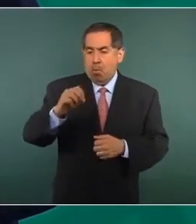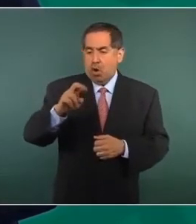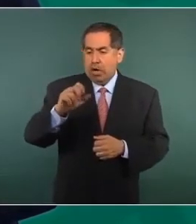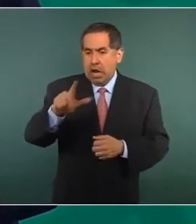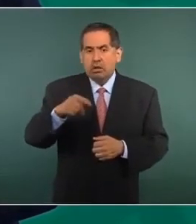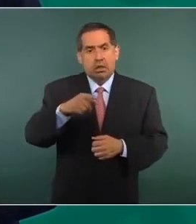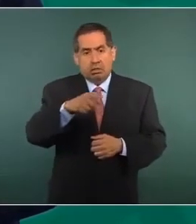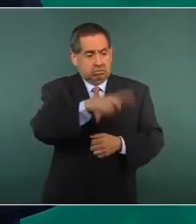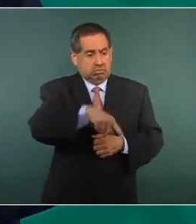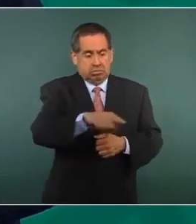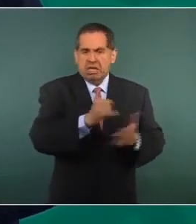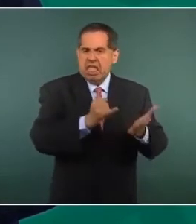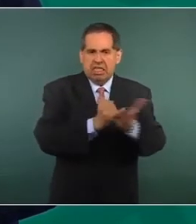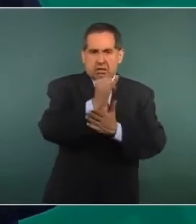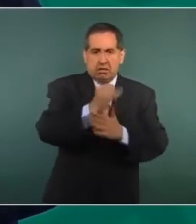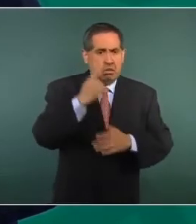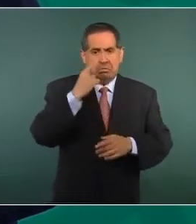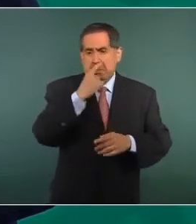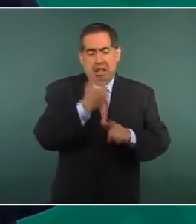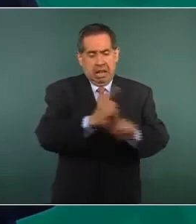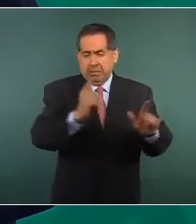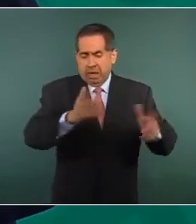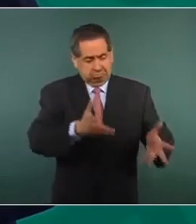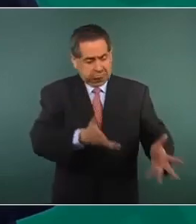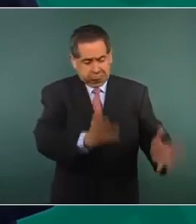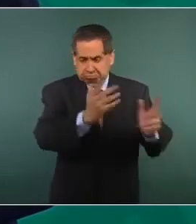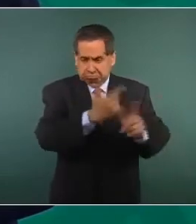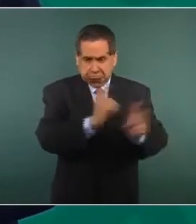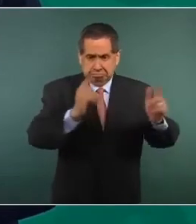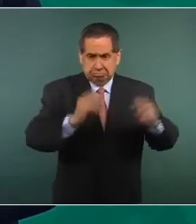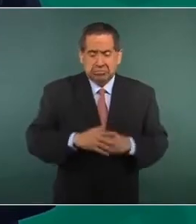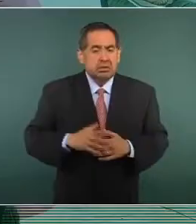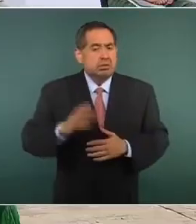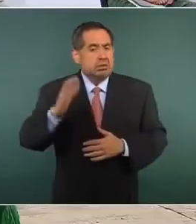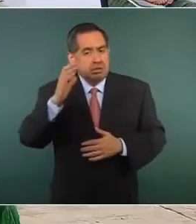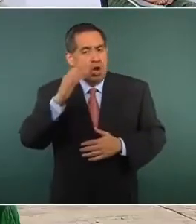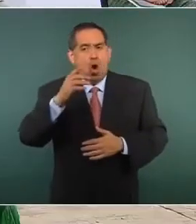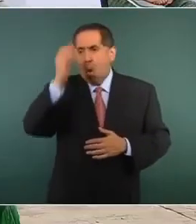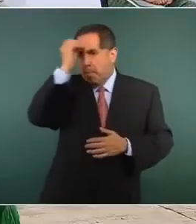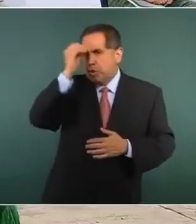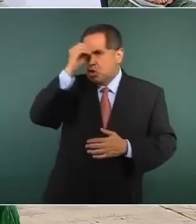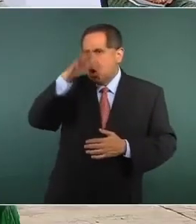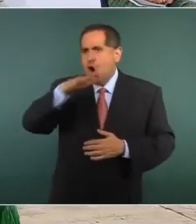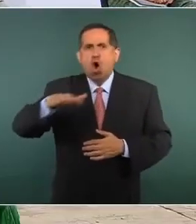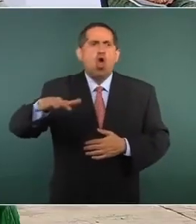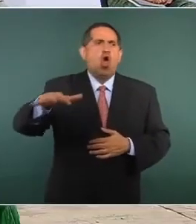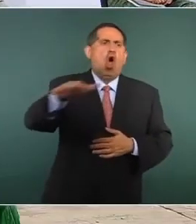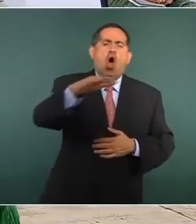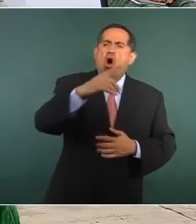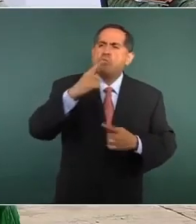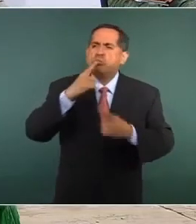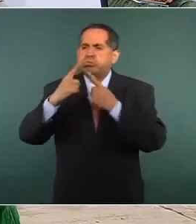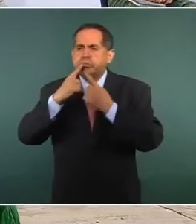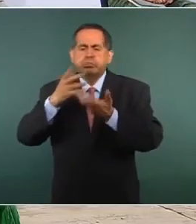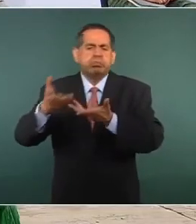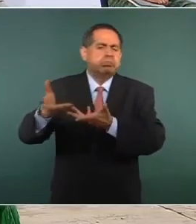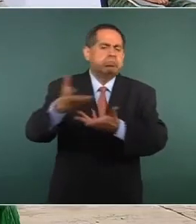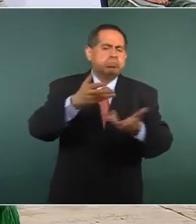decidir de manera libre, siempre, escuchando la opinión de